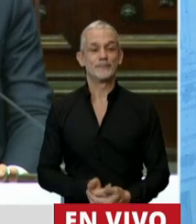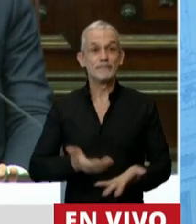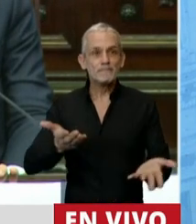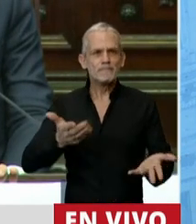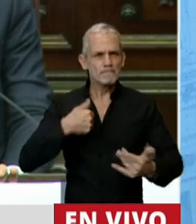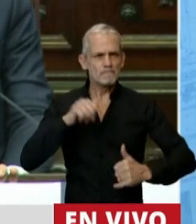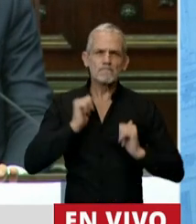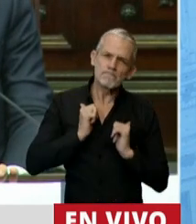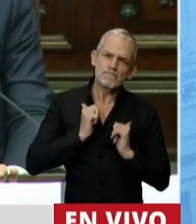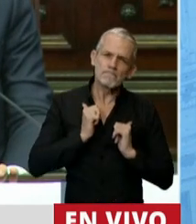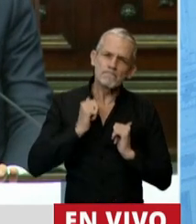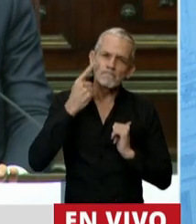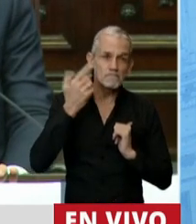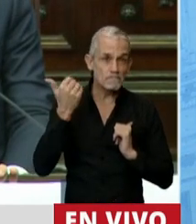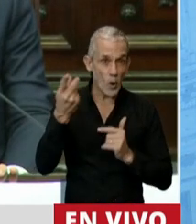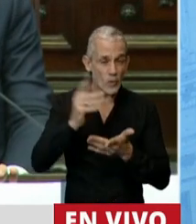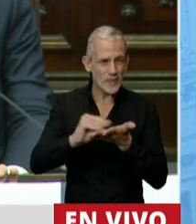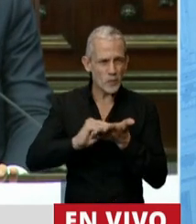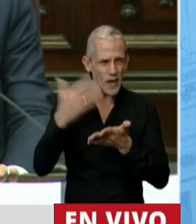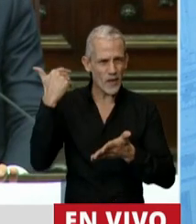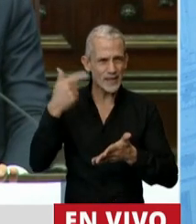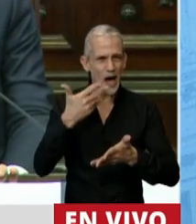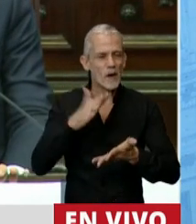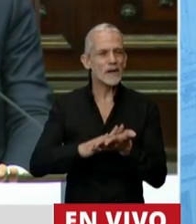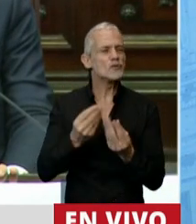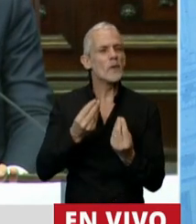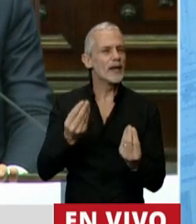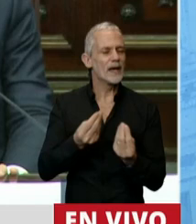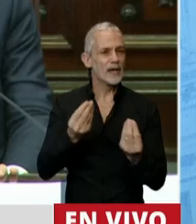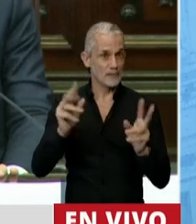Escuchaba recién un diputado propinante hablar de lo lejos